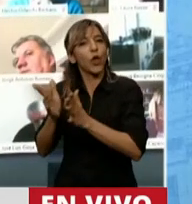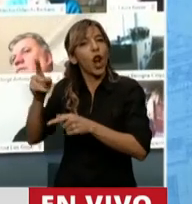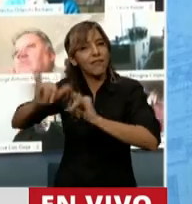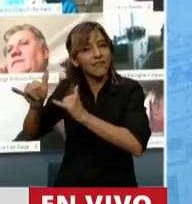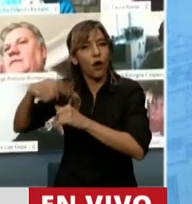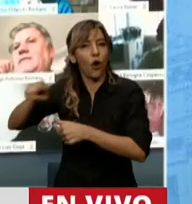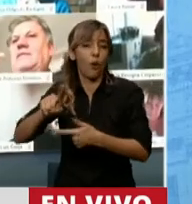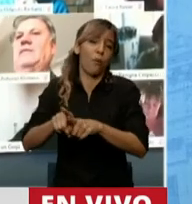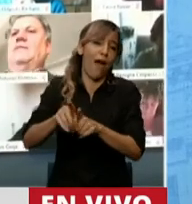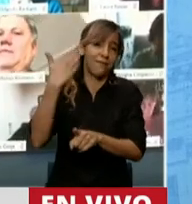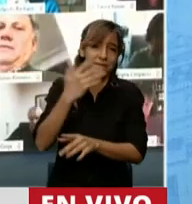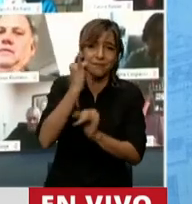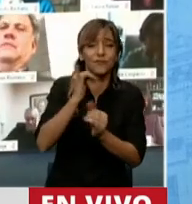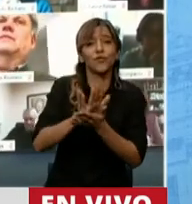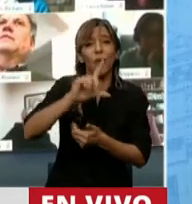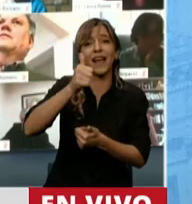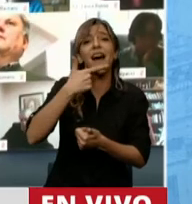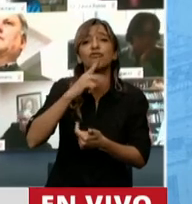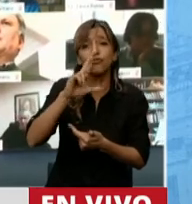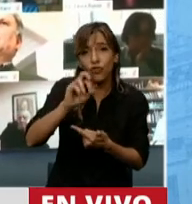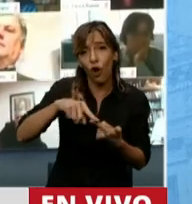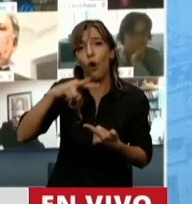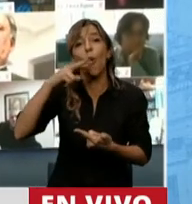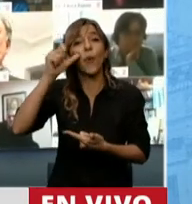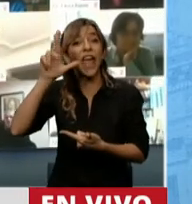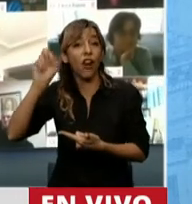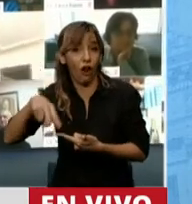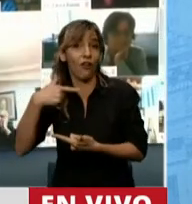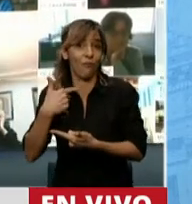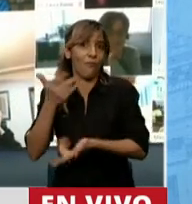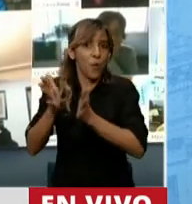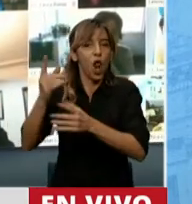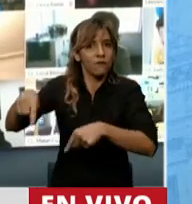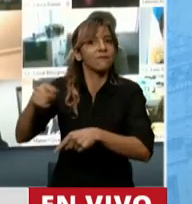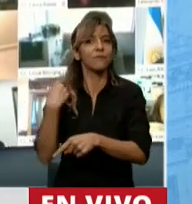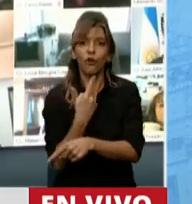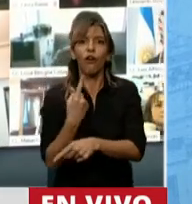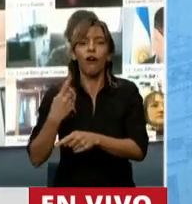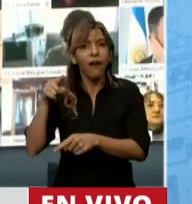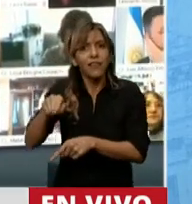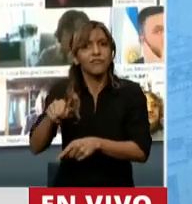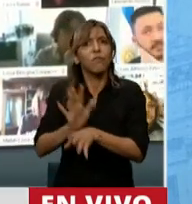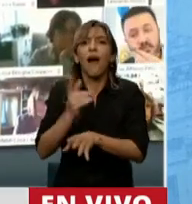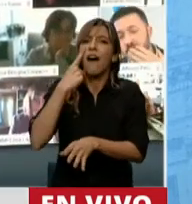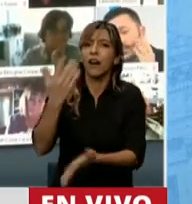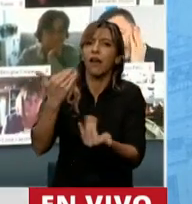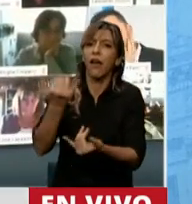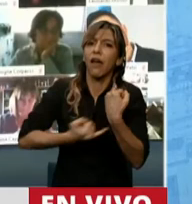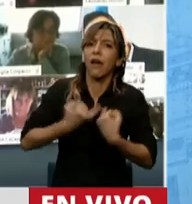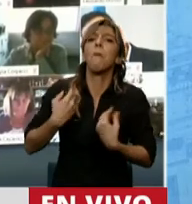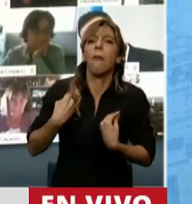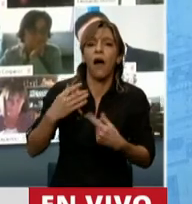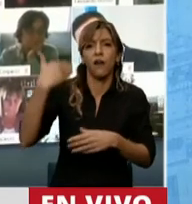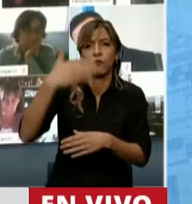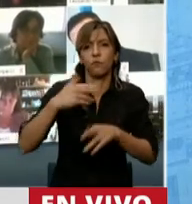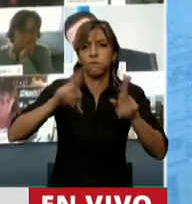Facundo Castro, como Lucas Verón. También hablemos del ingreso universal que están planteando, que nos puede quizás contar un poco más y hacer que eso también sea una política de Estado y